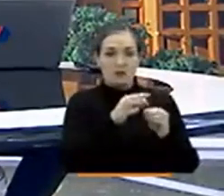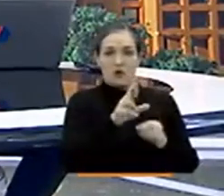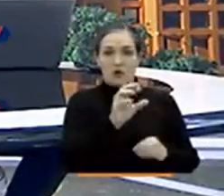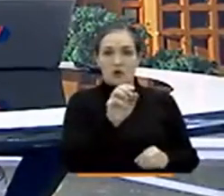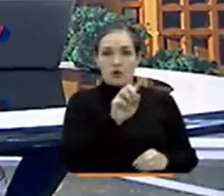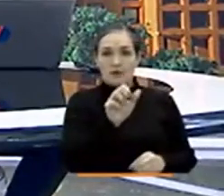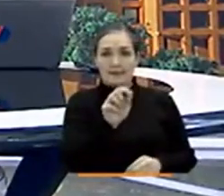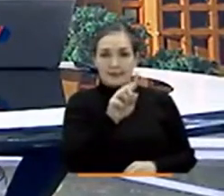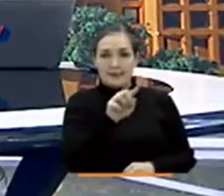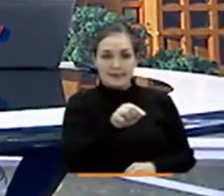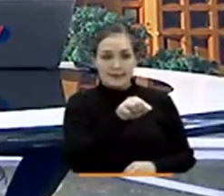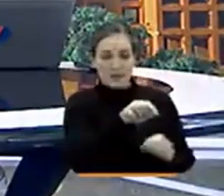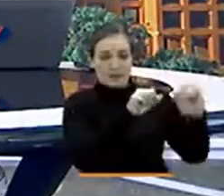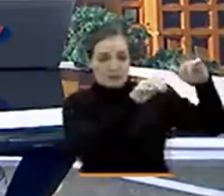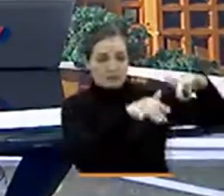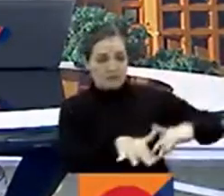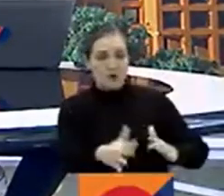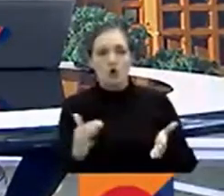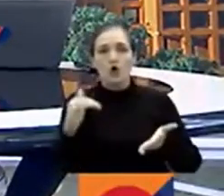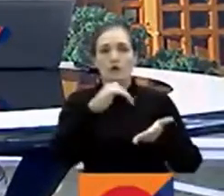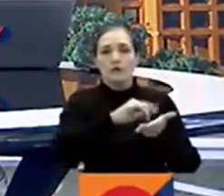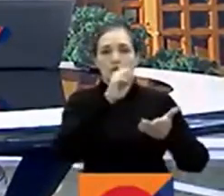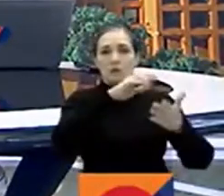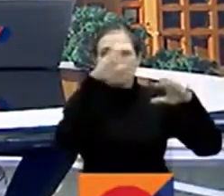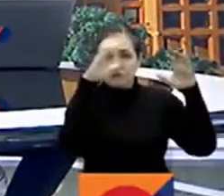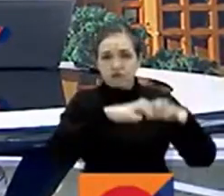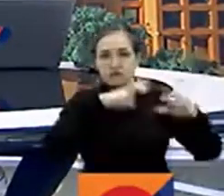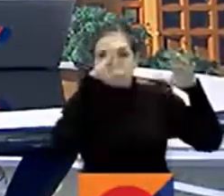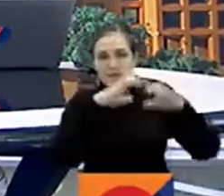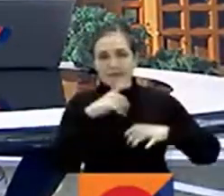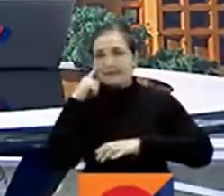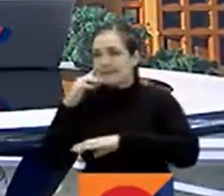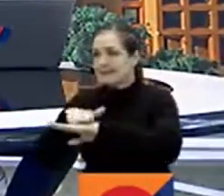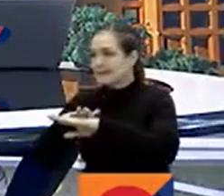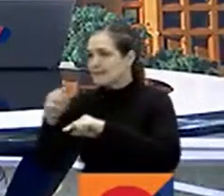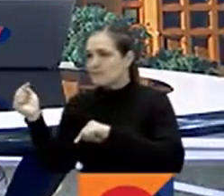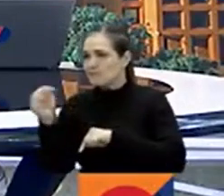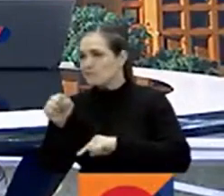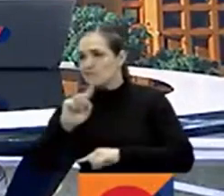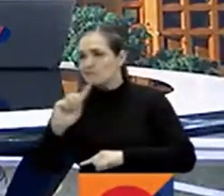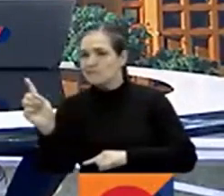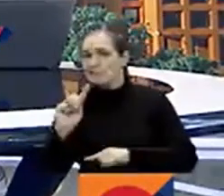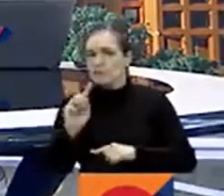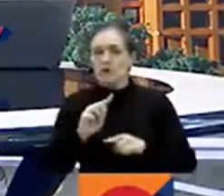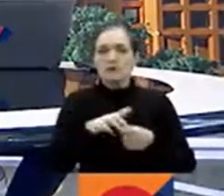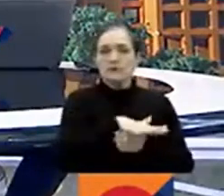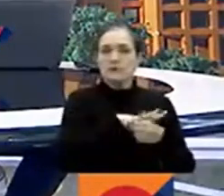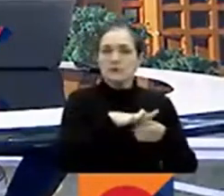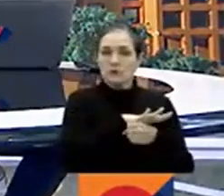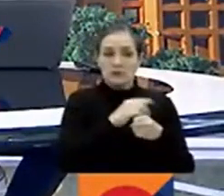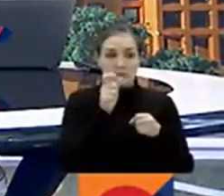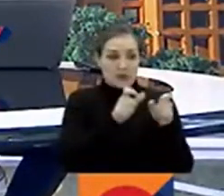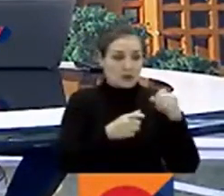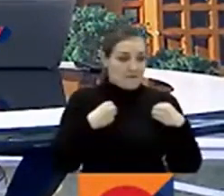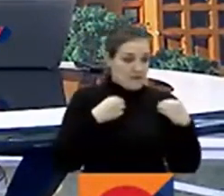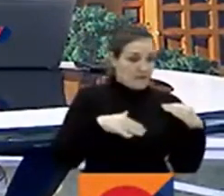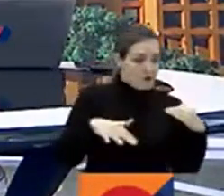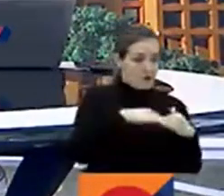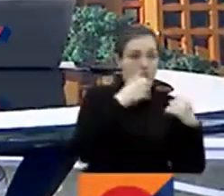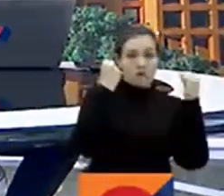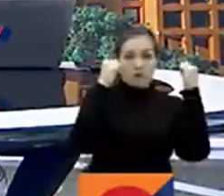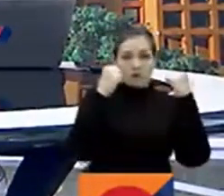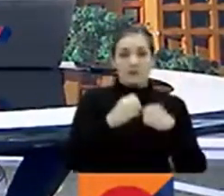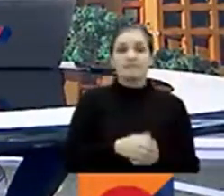deslizamiento por las fuertes lluvias precisamente persisten en esta zona y preocupan a muchos de los habitantes, Carolina.